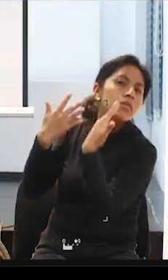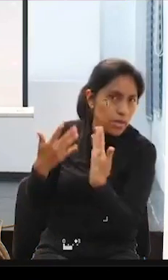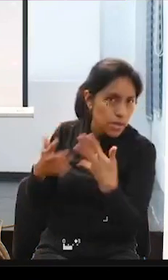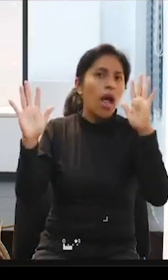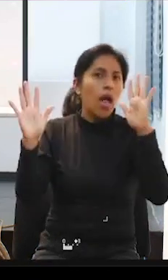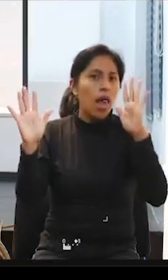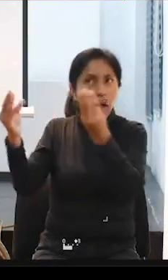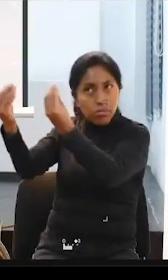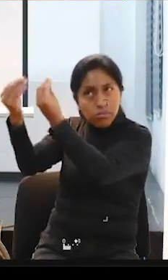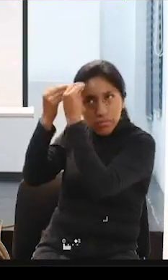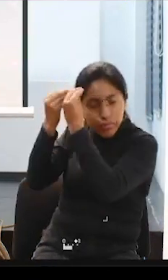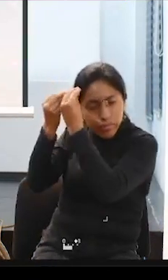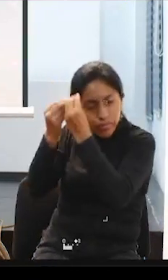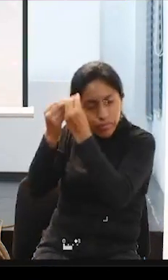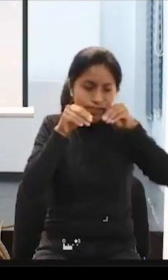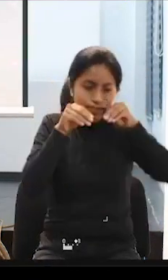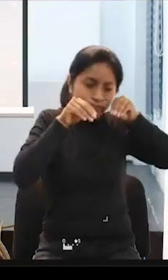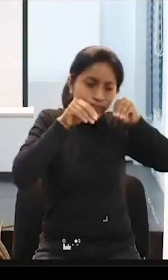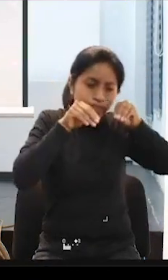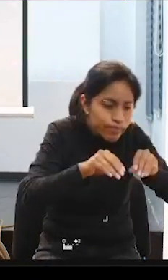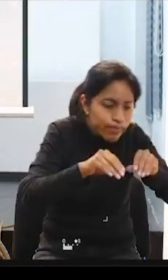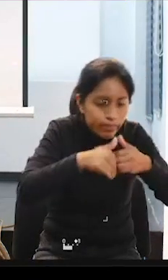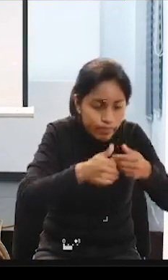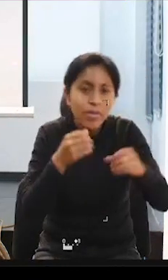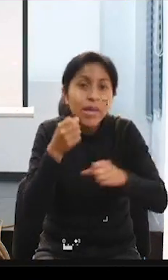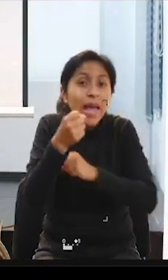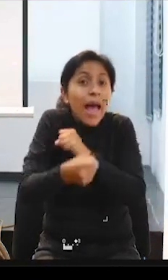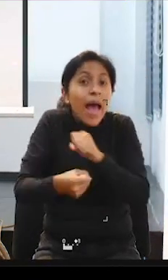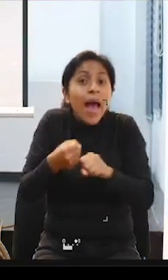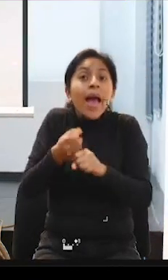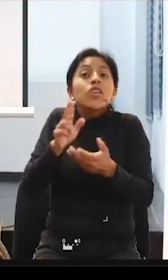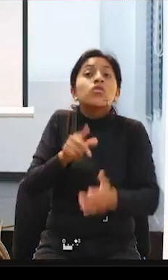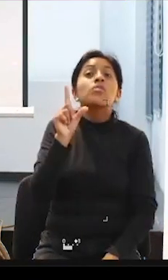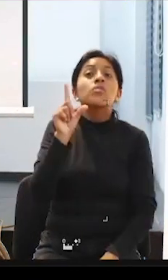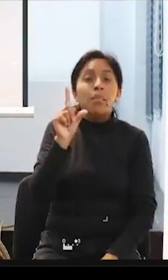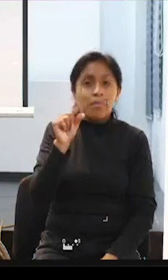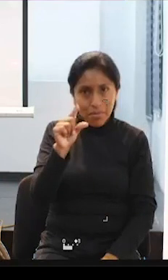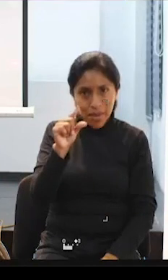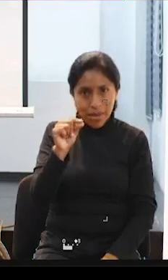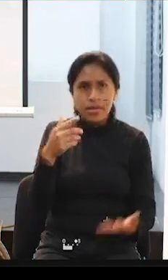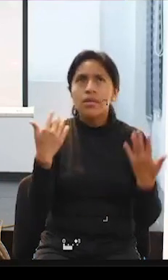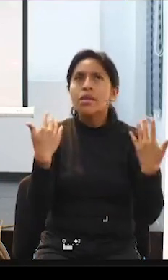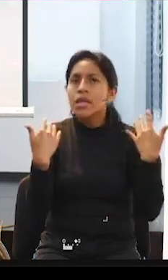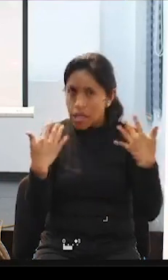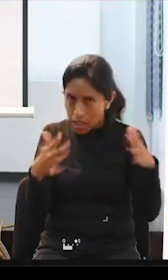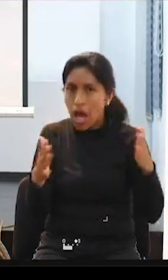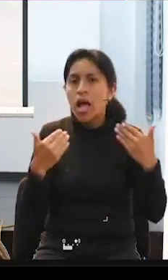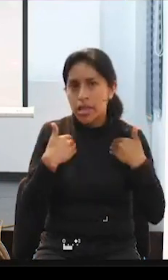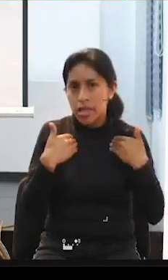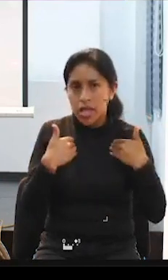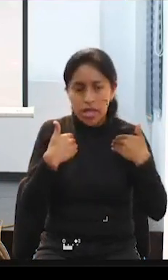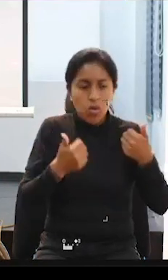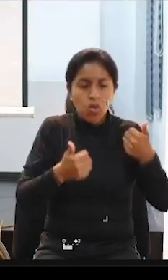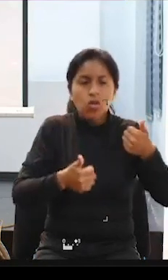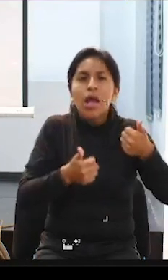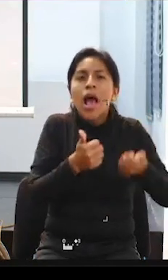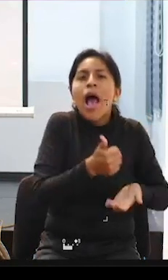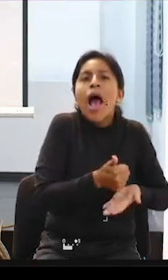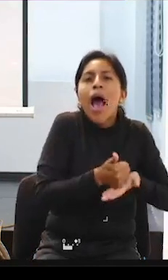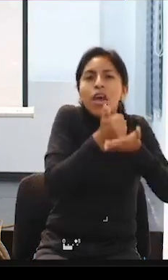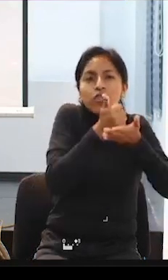ido poniendo en práctica a partir del 2020. Ya se tiene asistentes personales para la vida